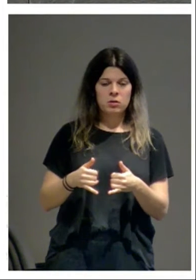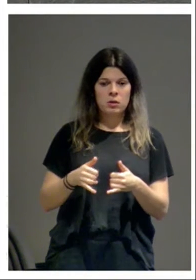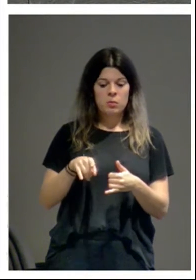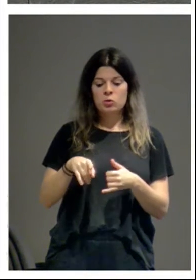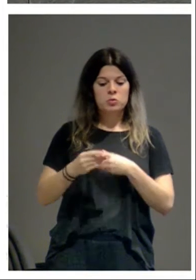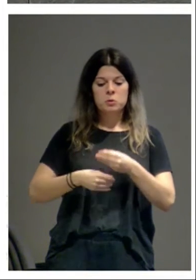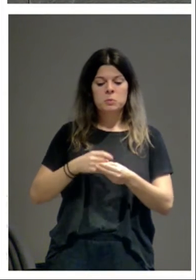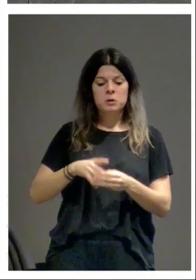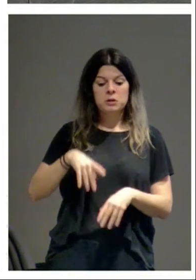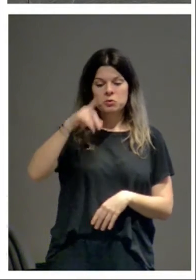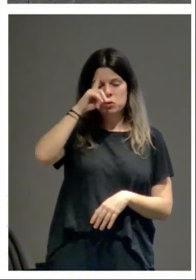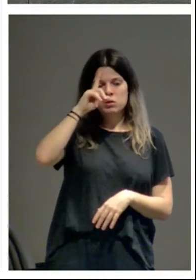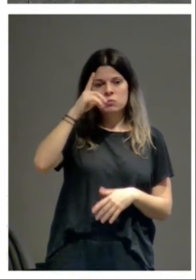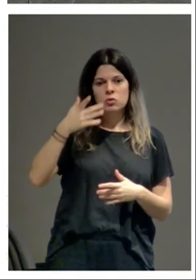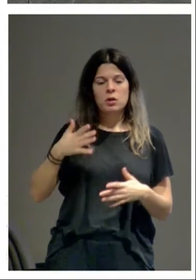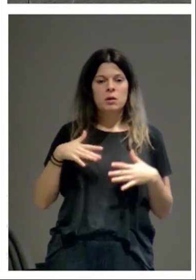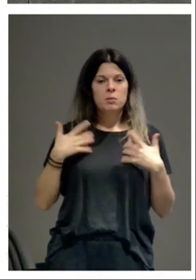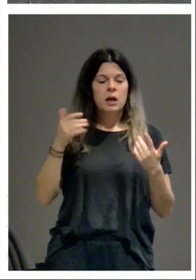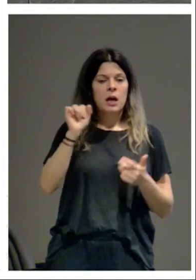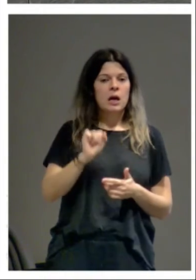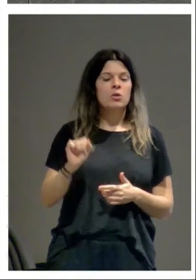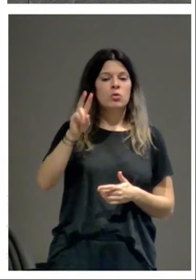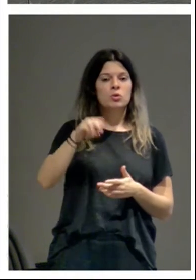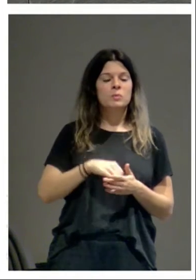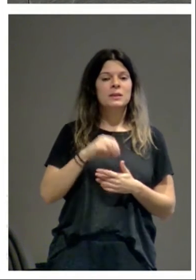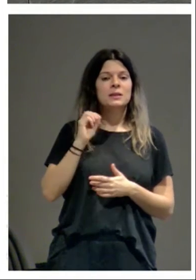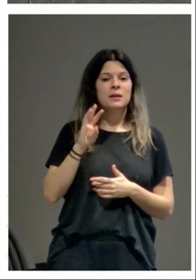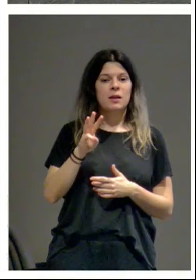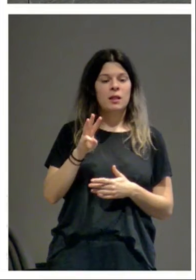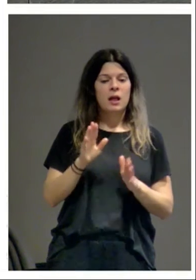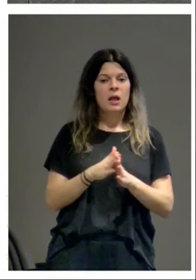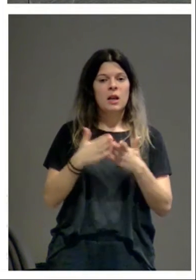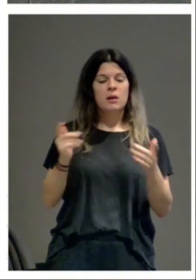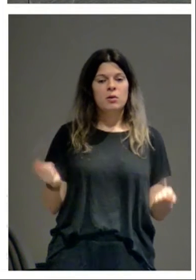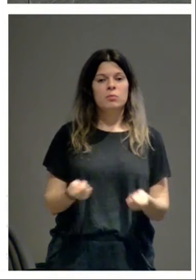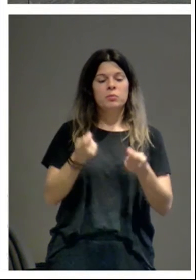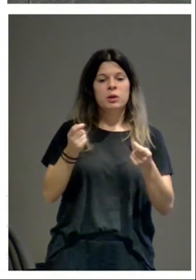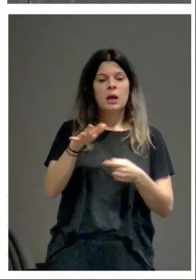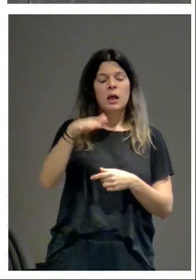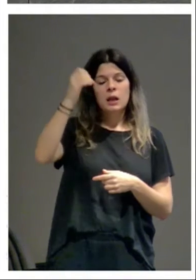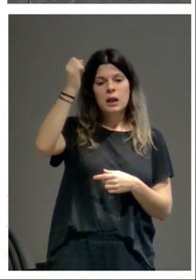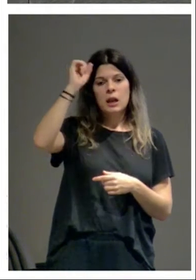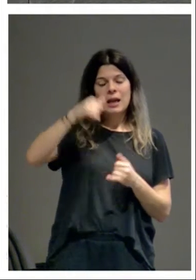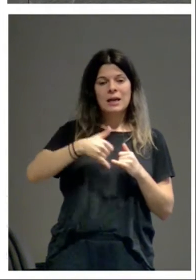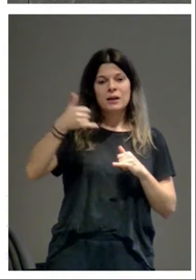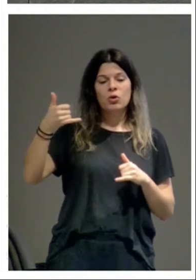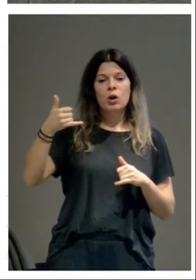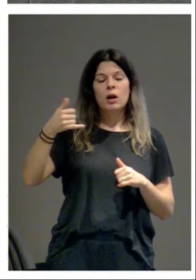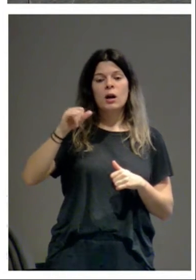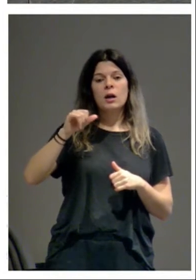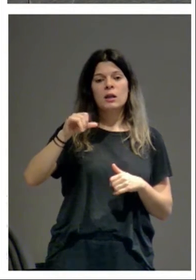del Río y de repente en el año 2013 publican un libro en La Rioja sobre San Juan de Acre en Navarrete